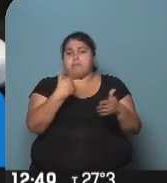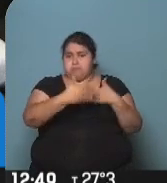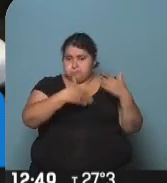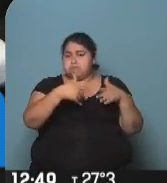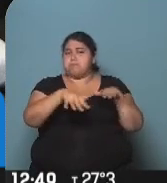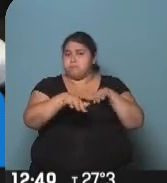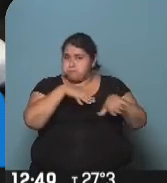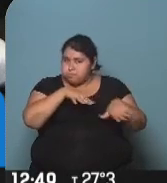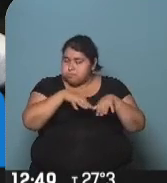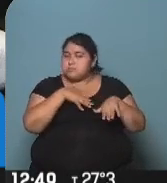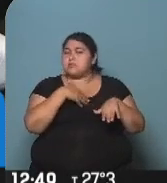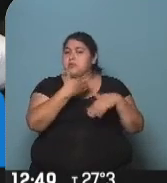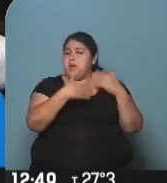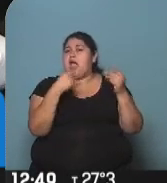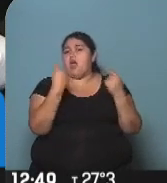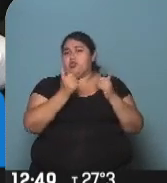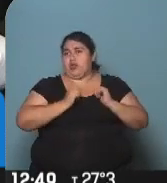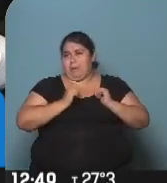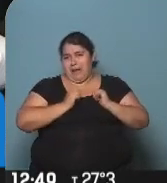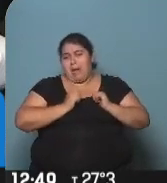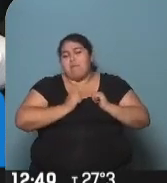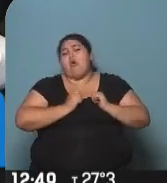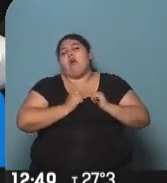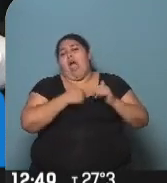funcionando y esperamos avanzar en esa dirección.